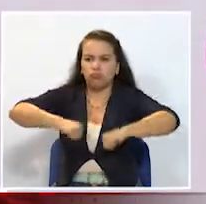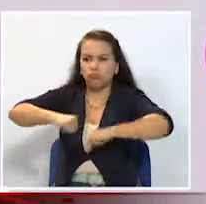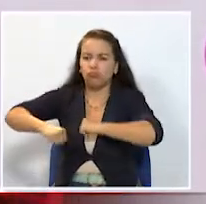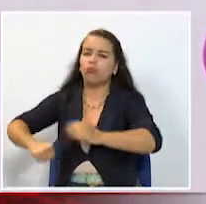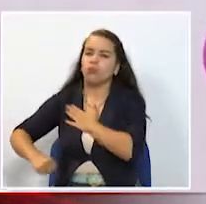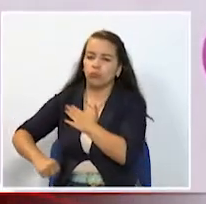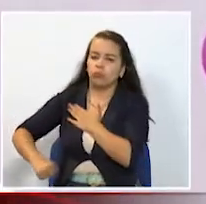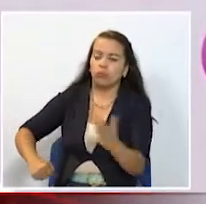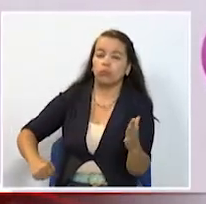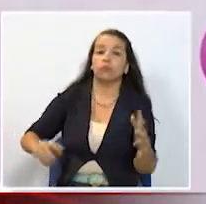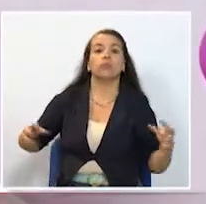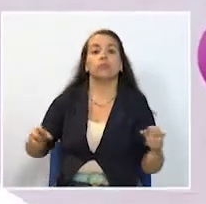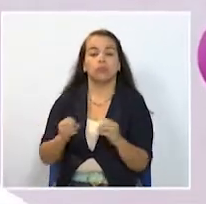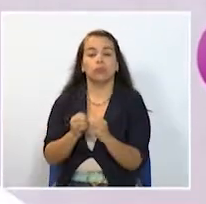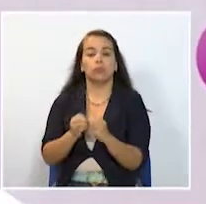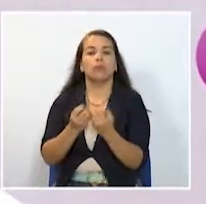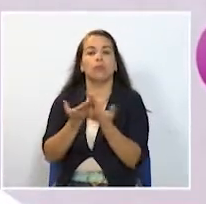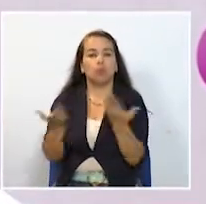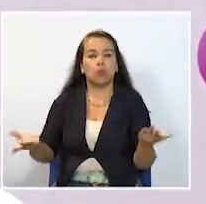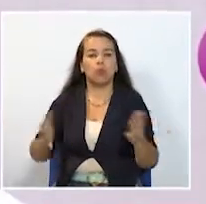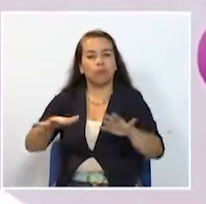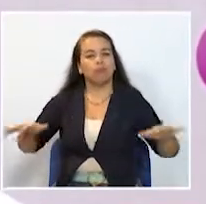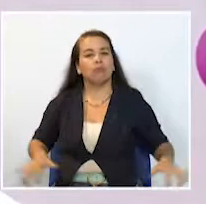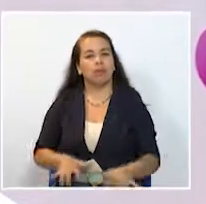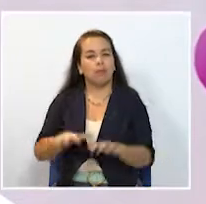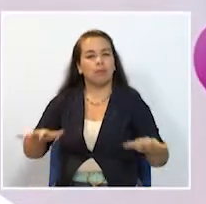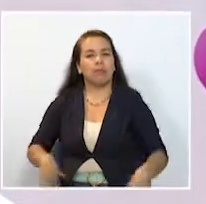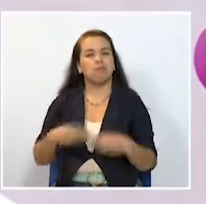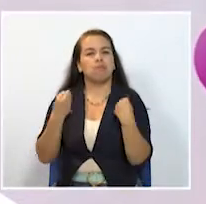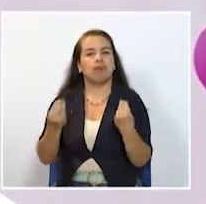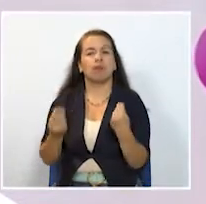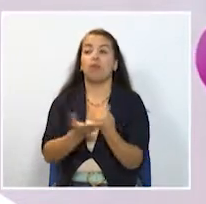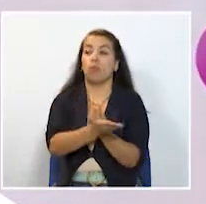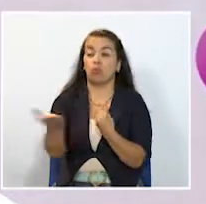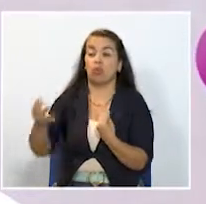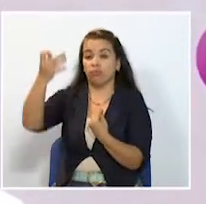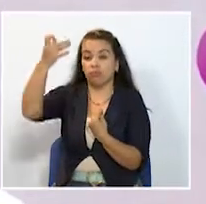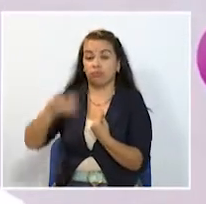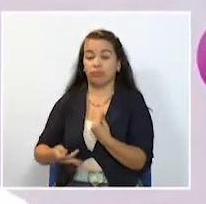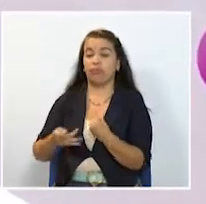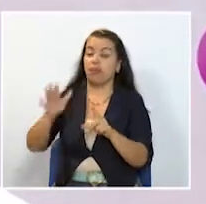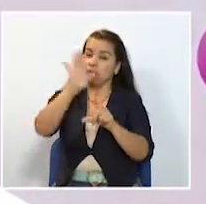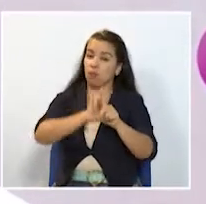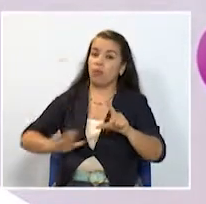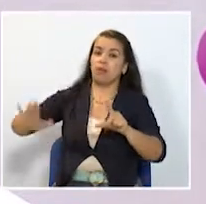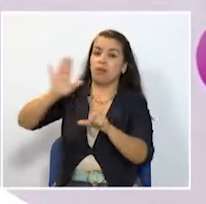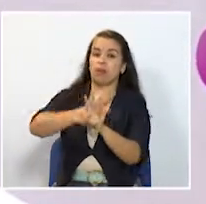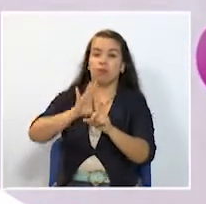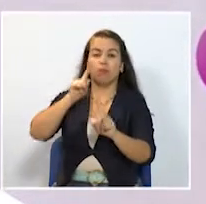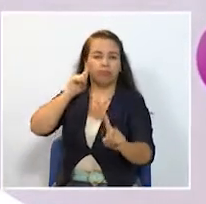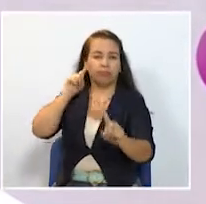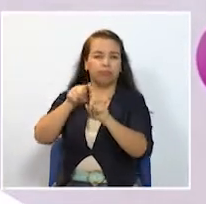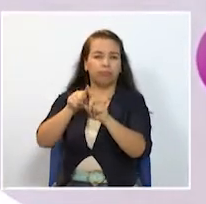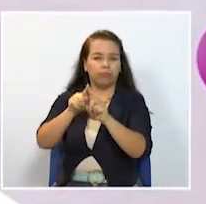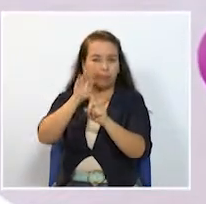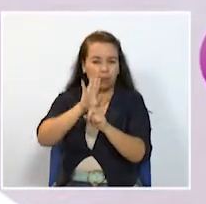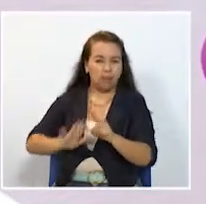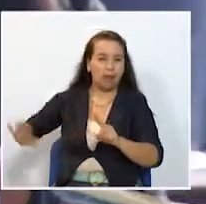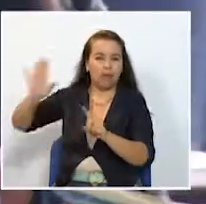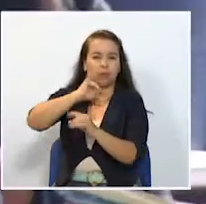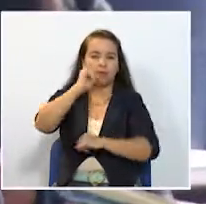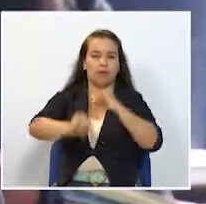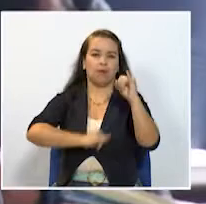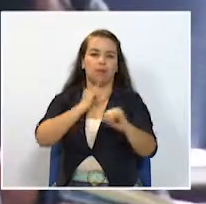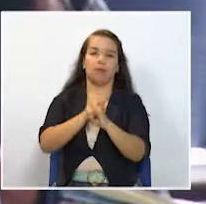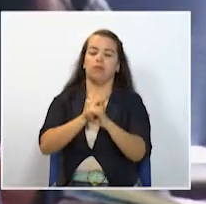a hacer las labores que sean pertinentes para que esto sea una realidad y nuestra región se proyecte a nivel nacional e internacional